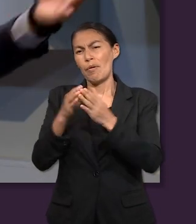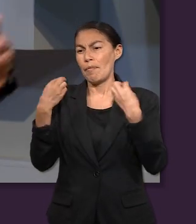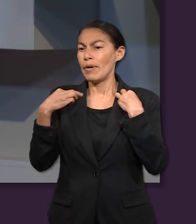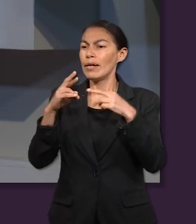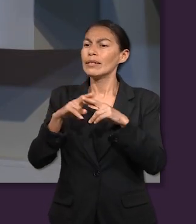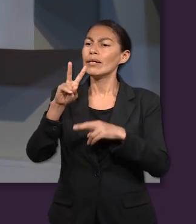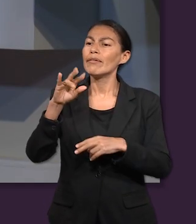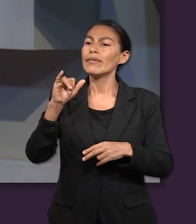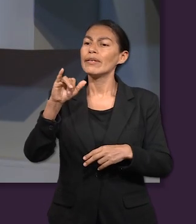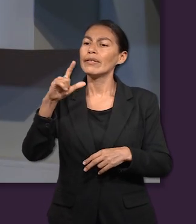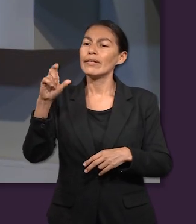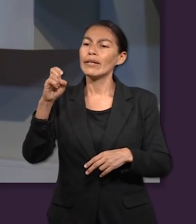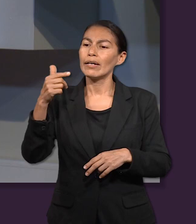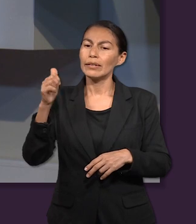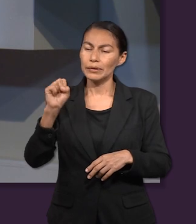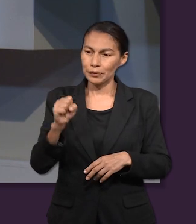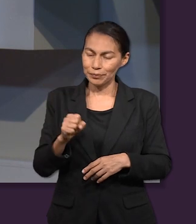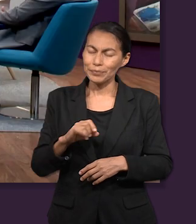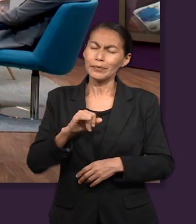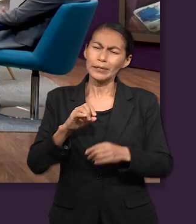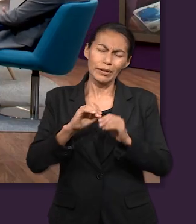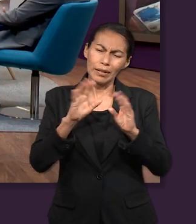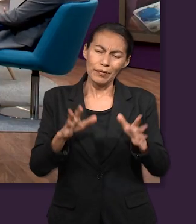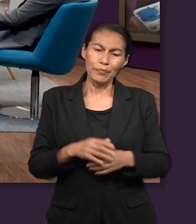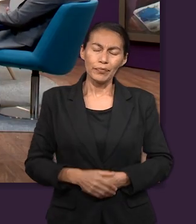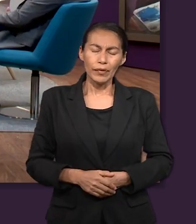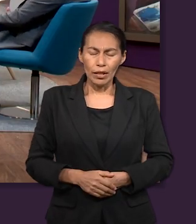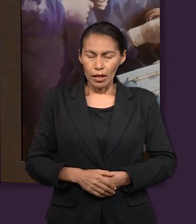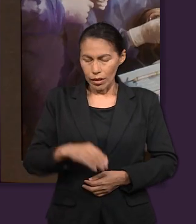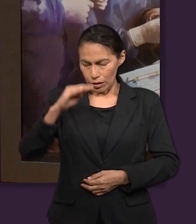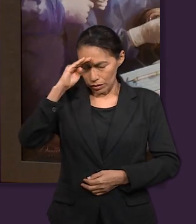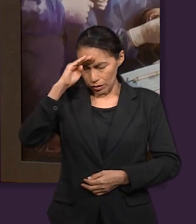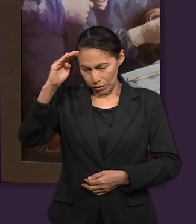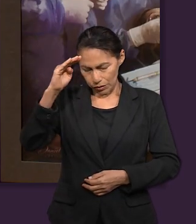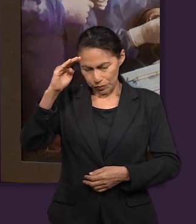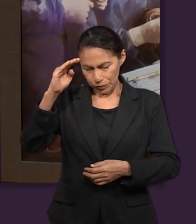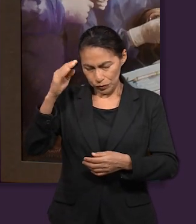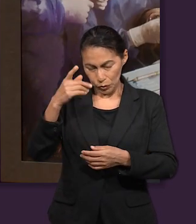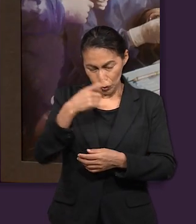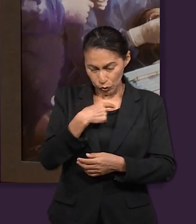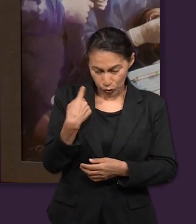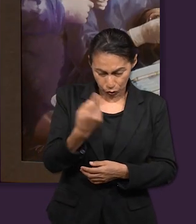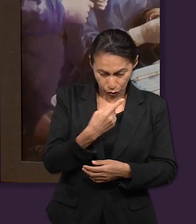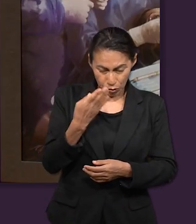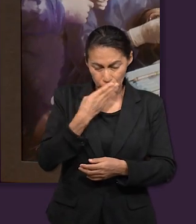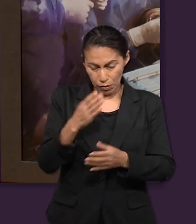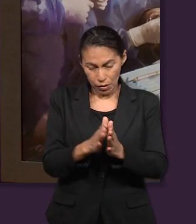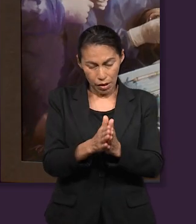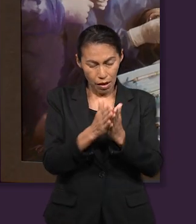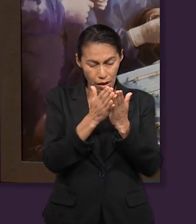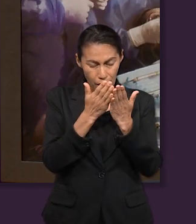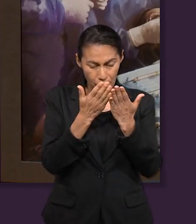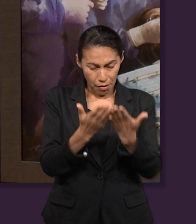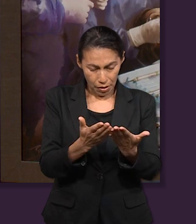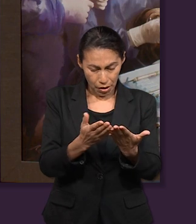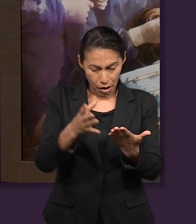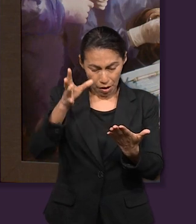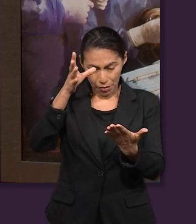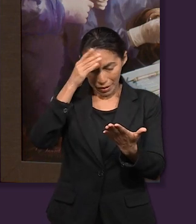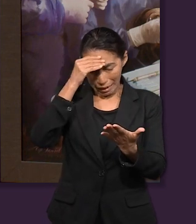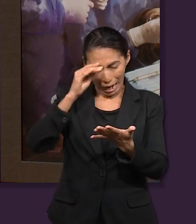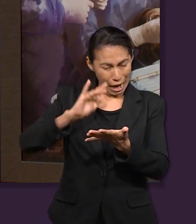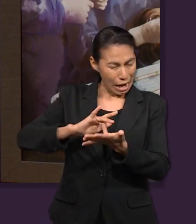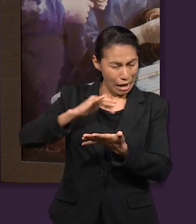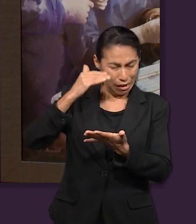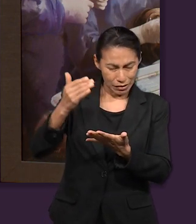Norma, si nos dirigen oración. Por supuesto, vamos a orar. Te alabamos, Señor, por el privilegio que tenemos de abrir tu